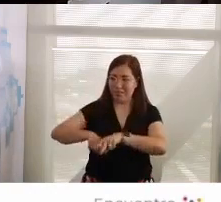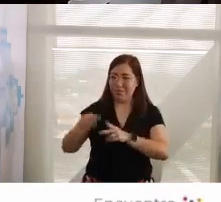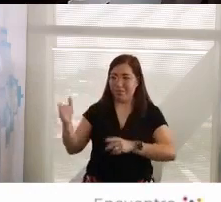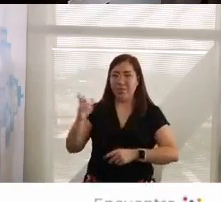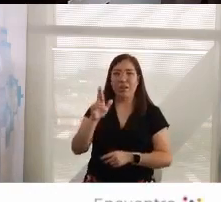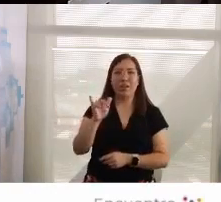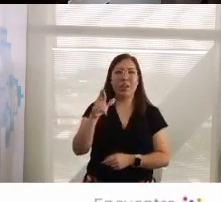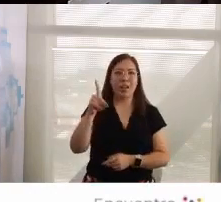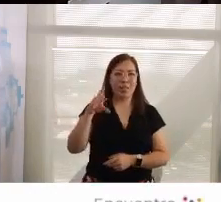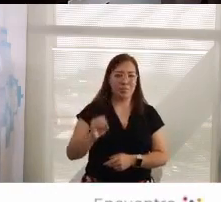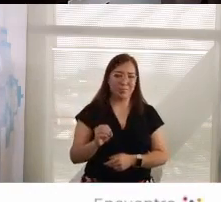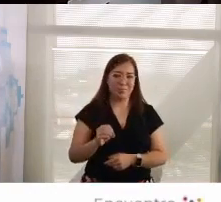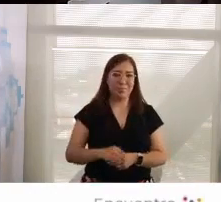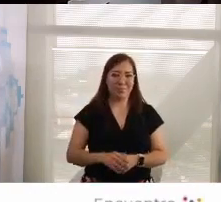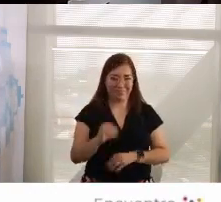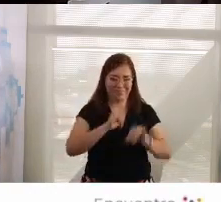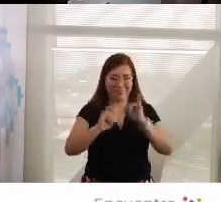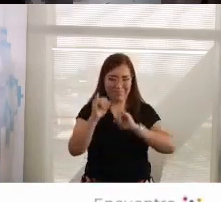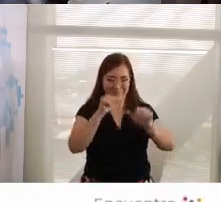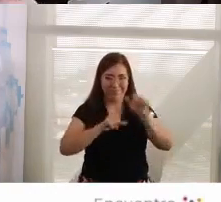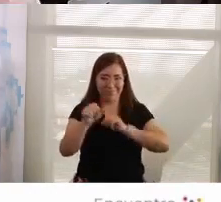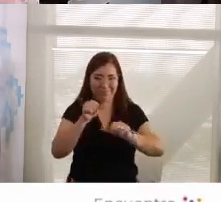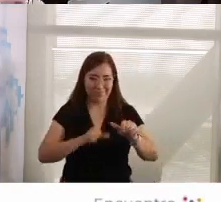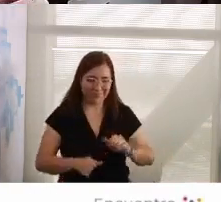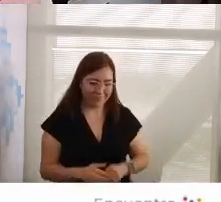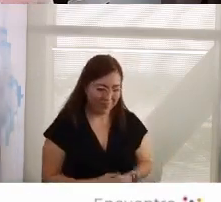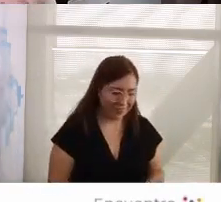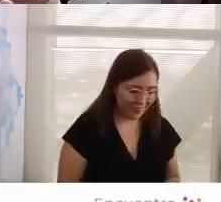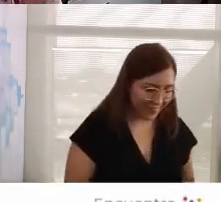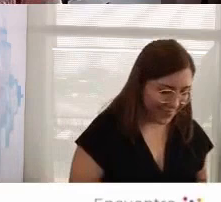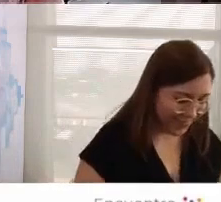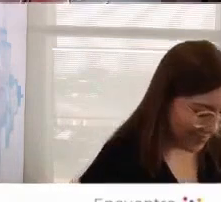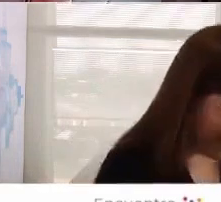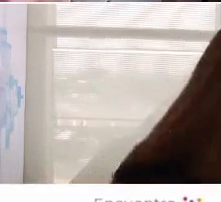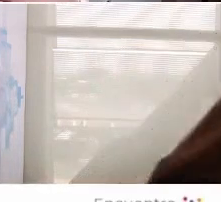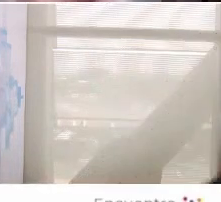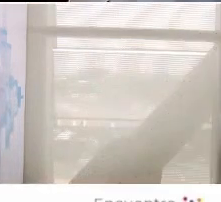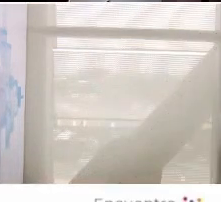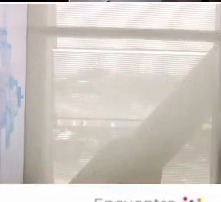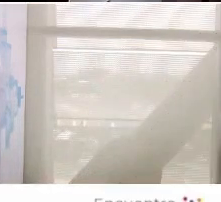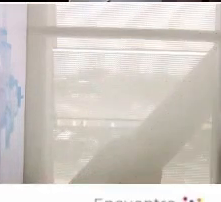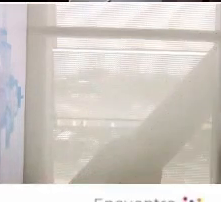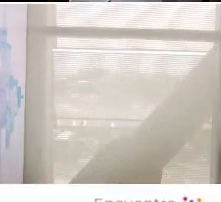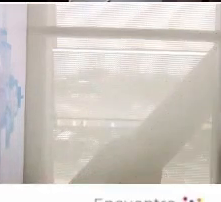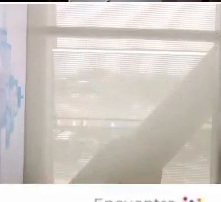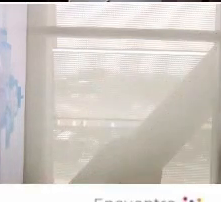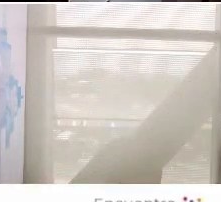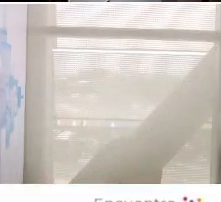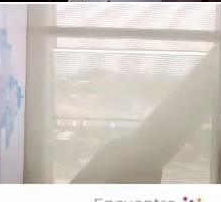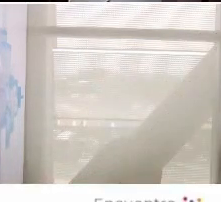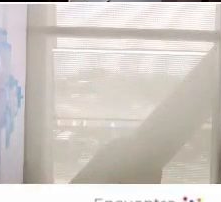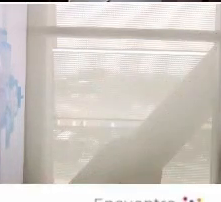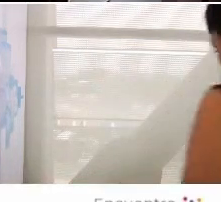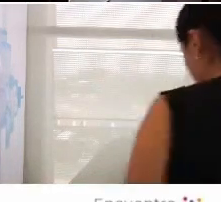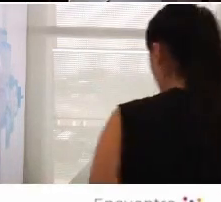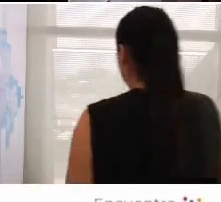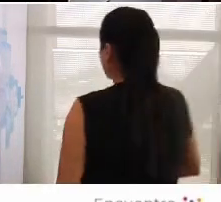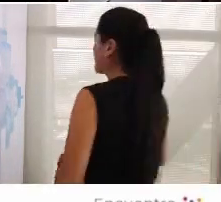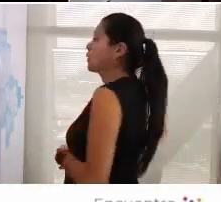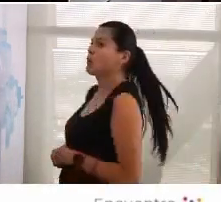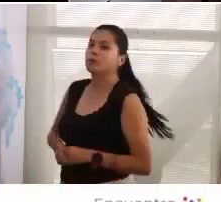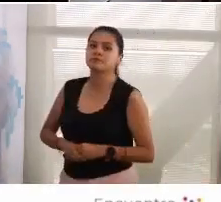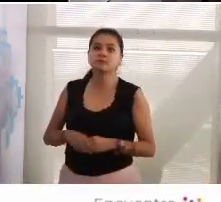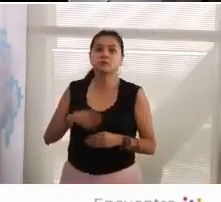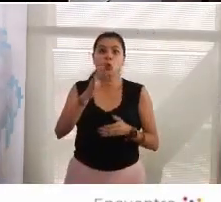y… Sí, Marcos. Sí. Ok. Y perdón, nada más, una cosa rapidísimo, para poder tener el